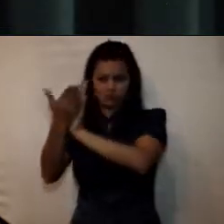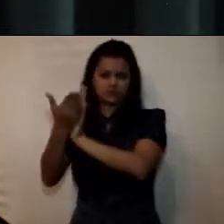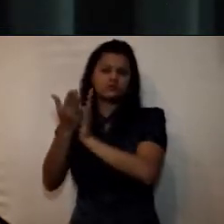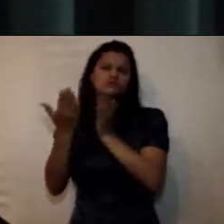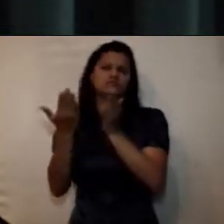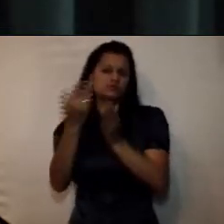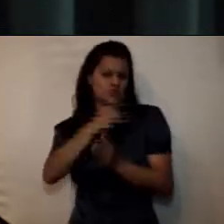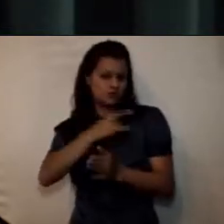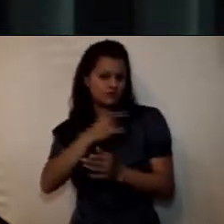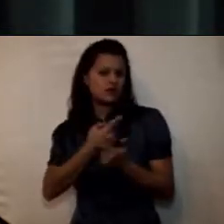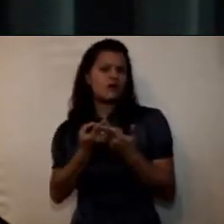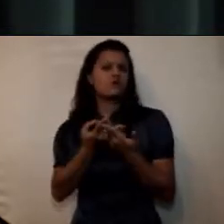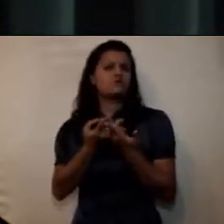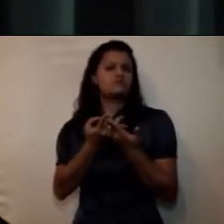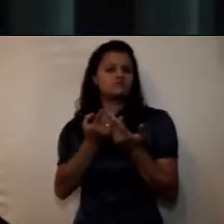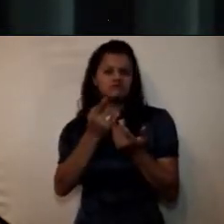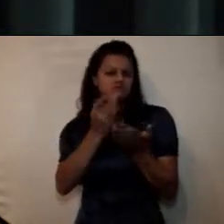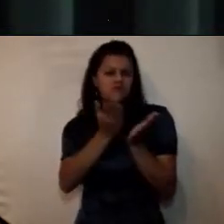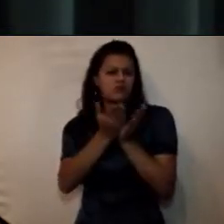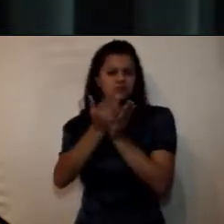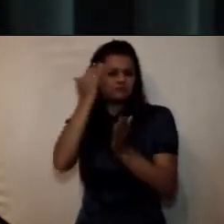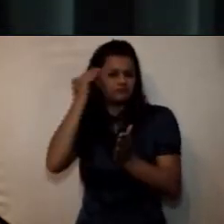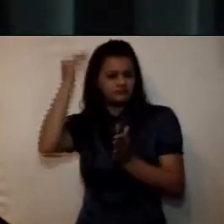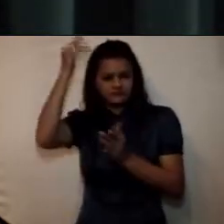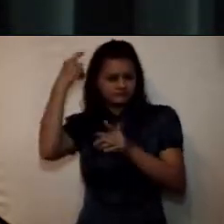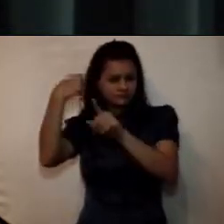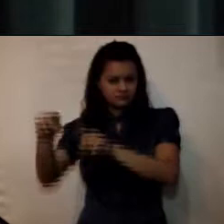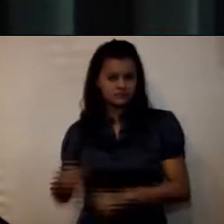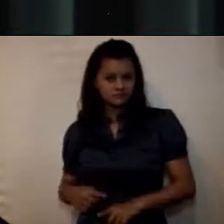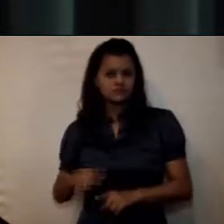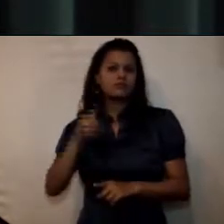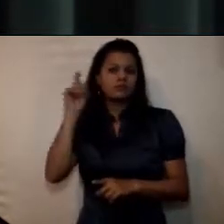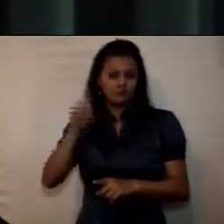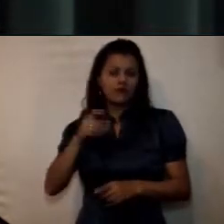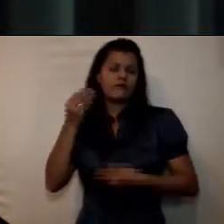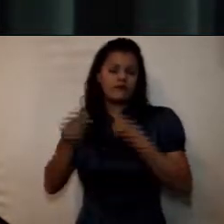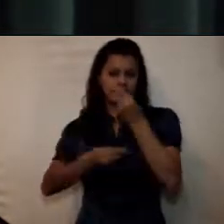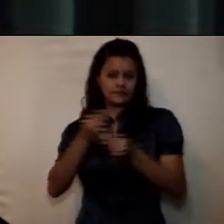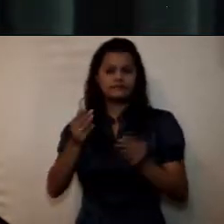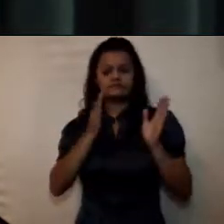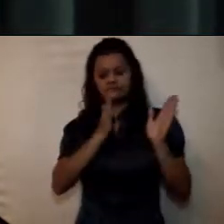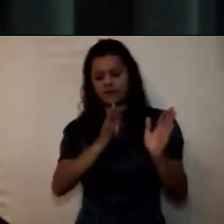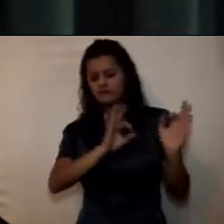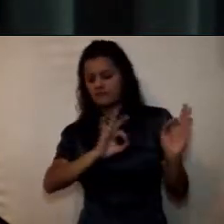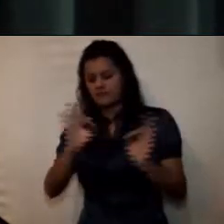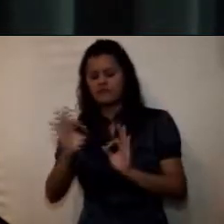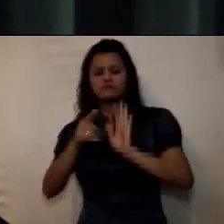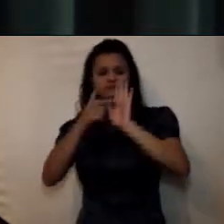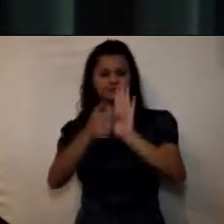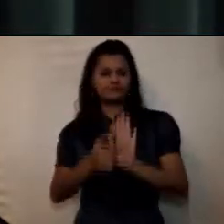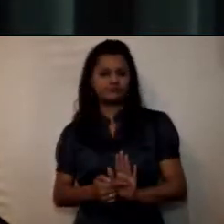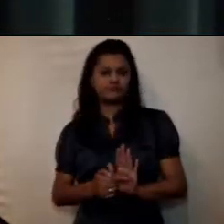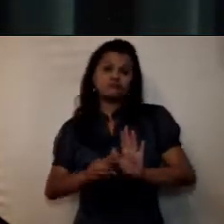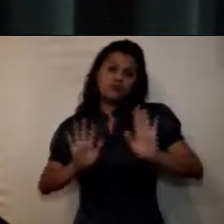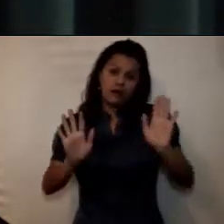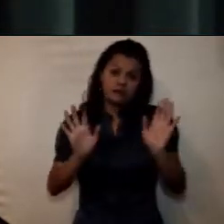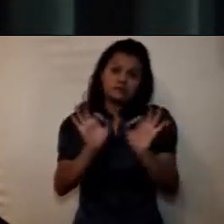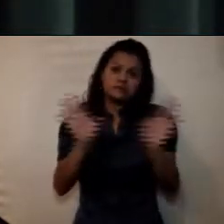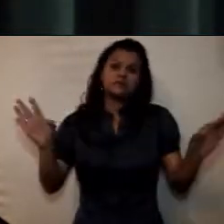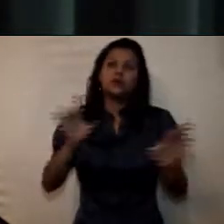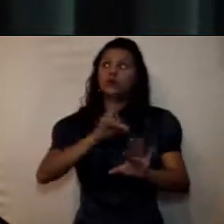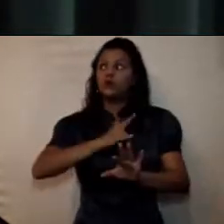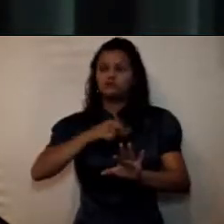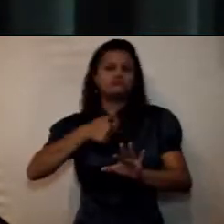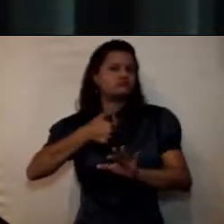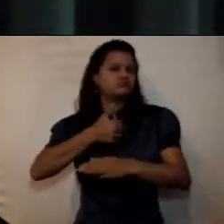superior formulen este tipo de marco organizacional afortunadamente digamos la universidad ha sido muy juiciosa en ese sentido